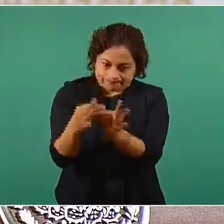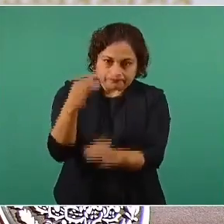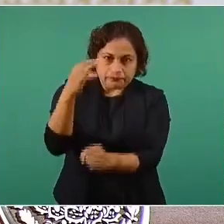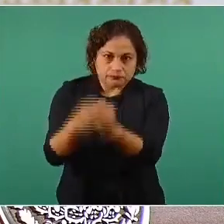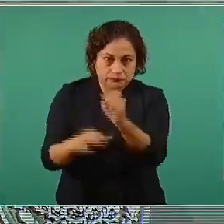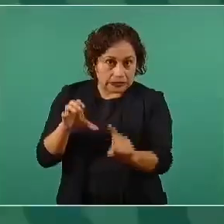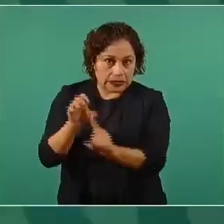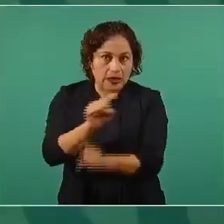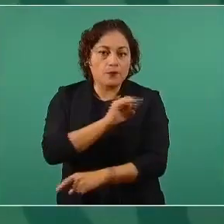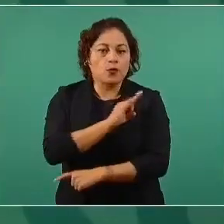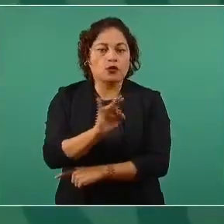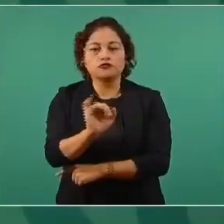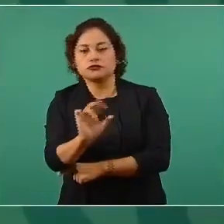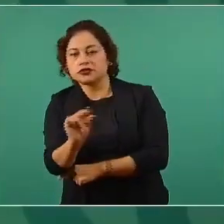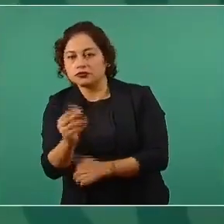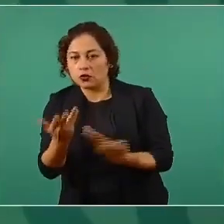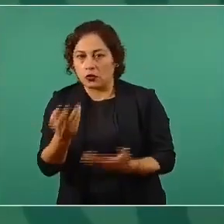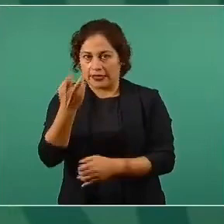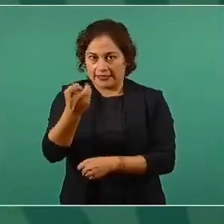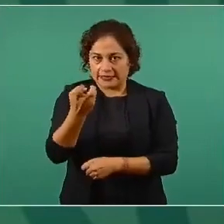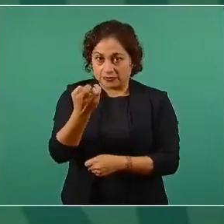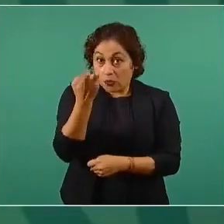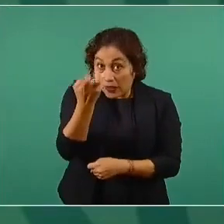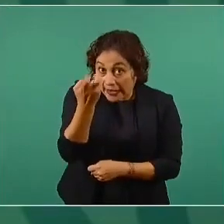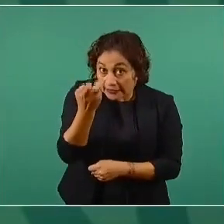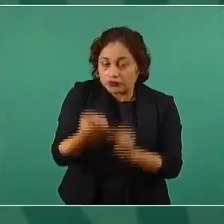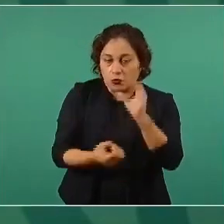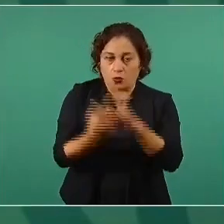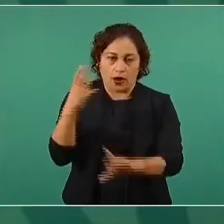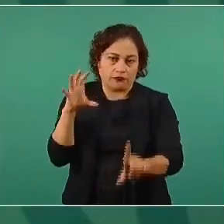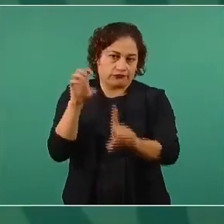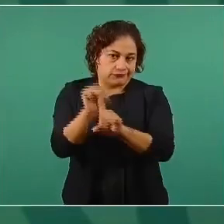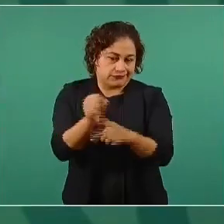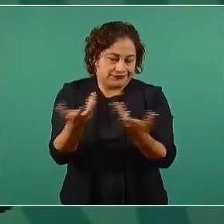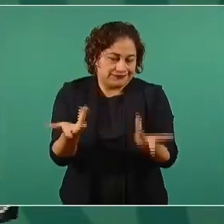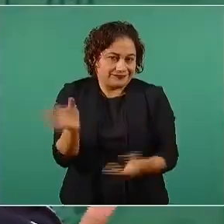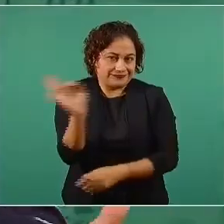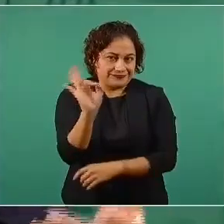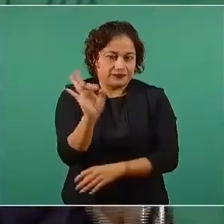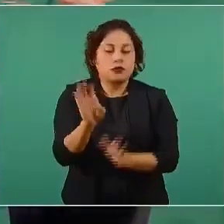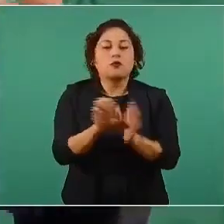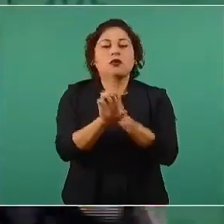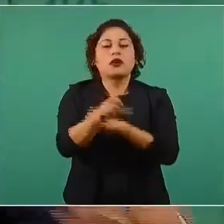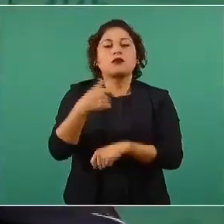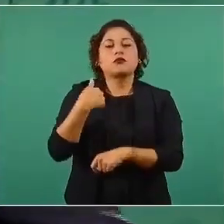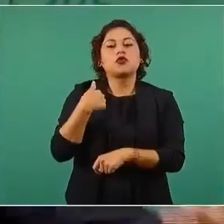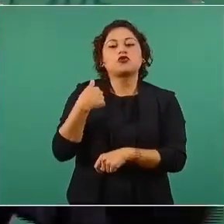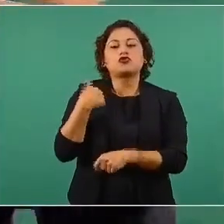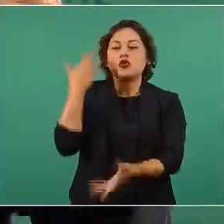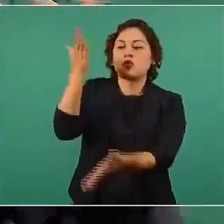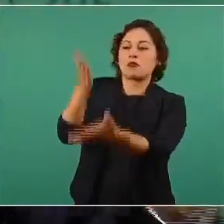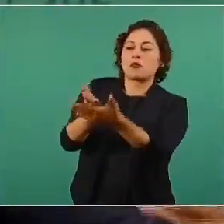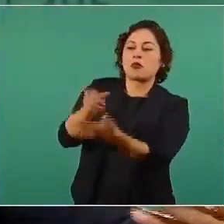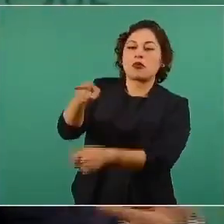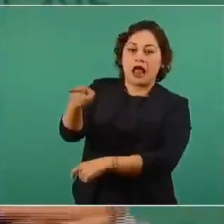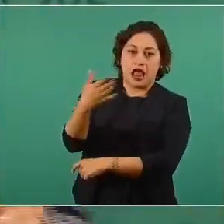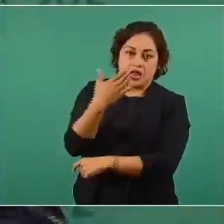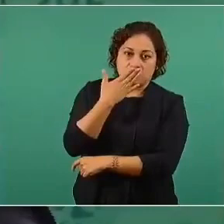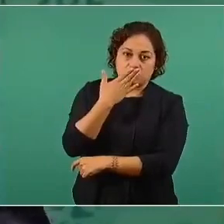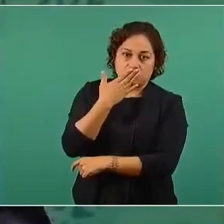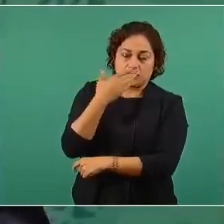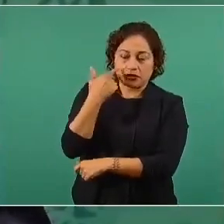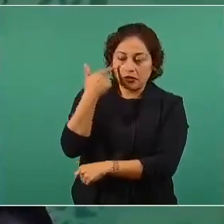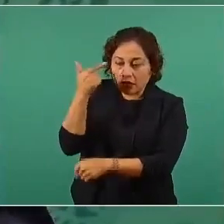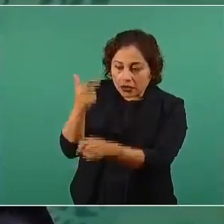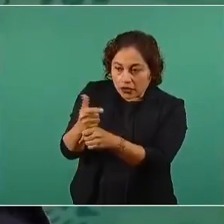voy a Sonora y se plantea que necesitamos